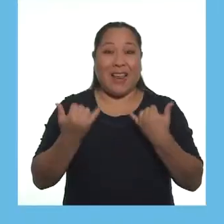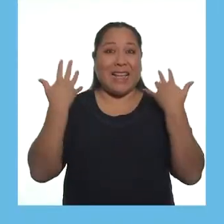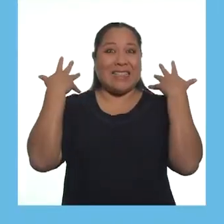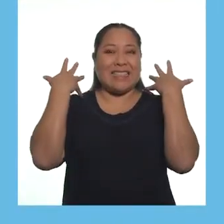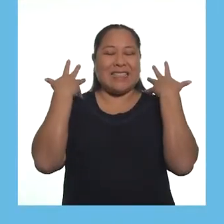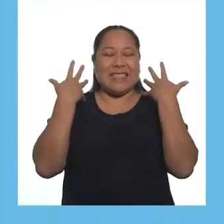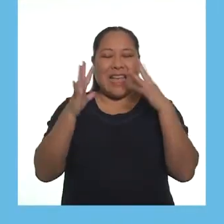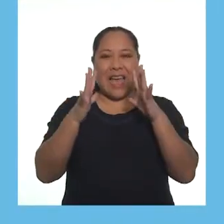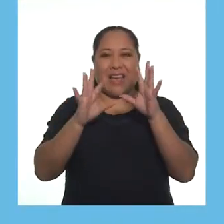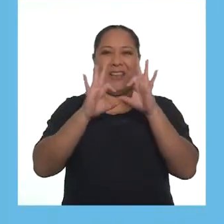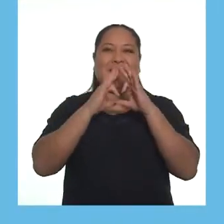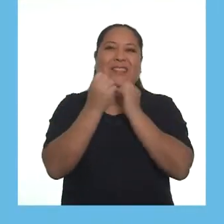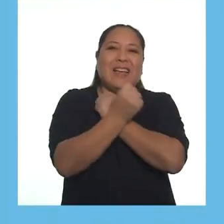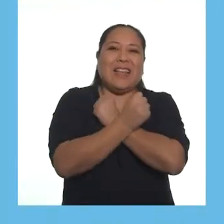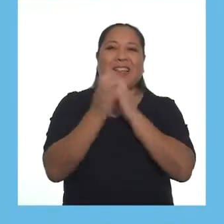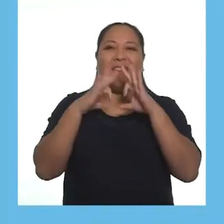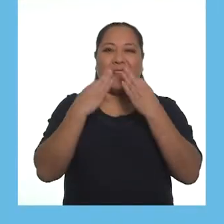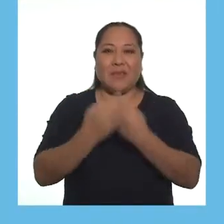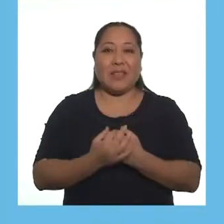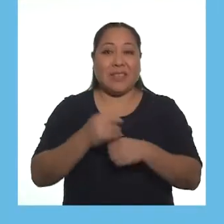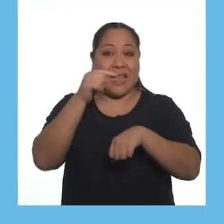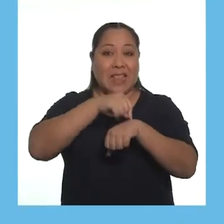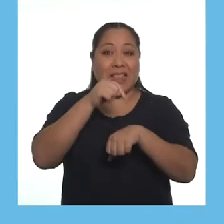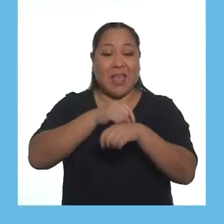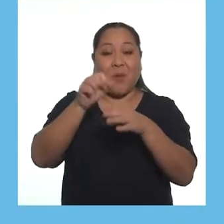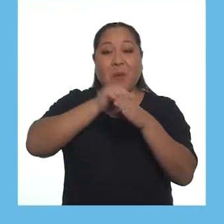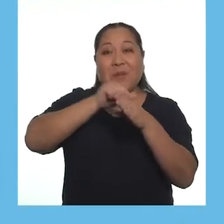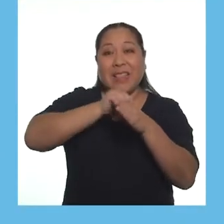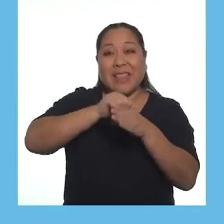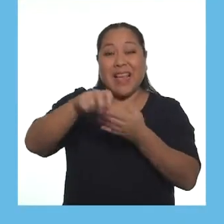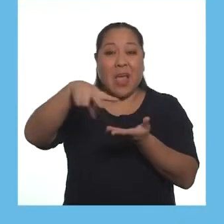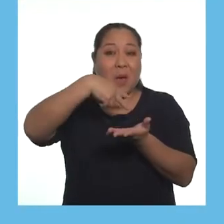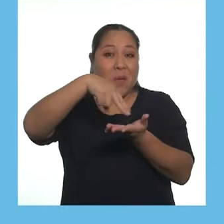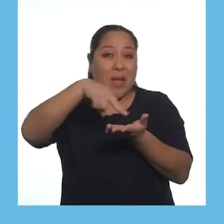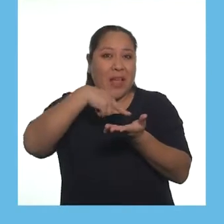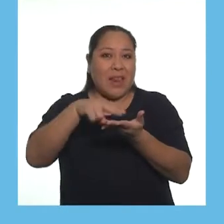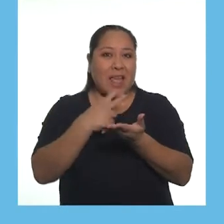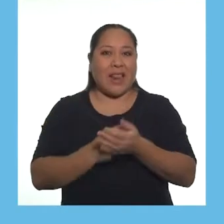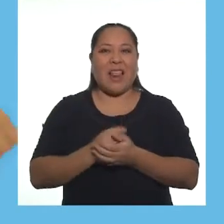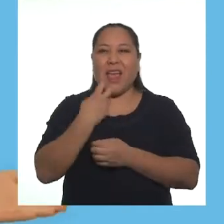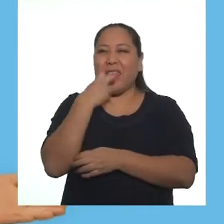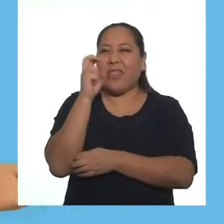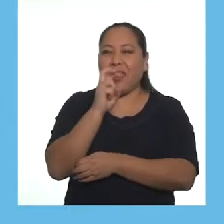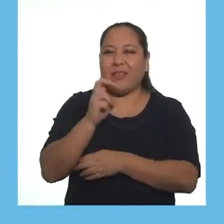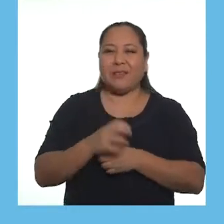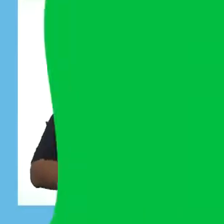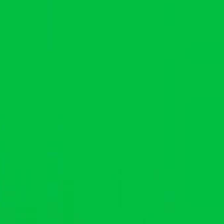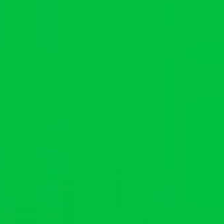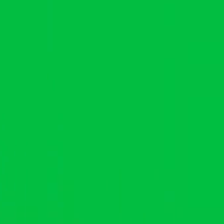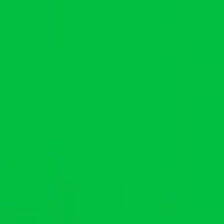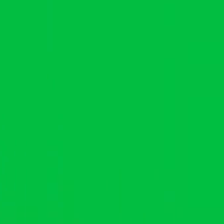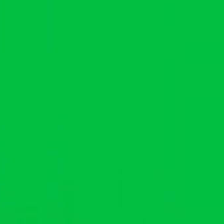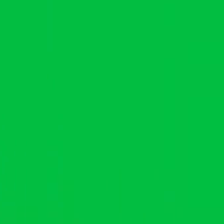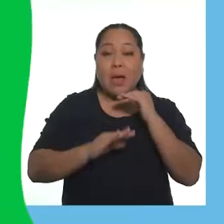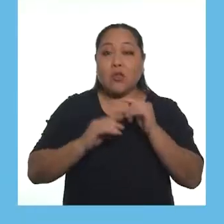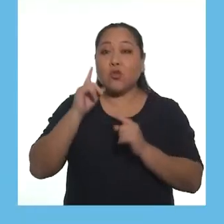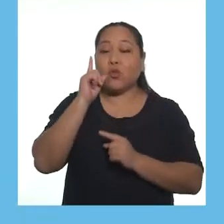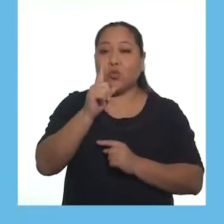Ahora sí, queridas familias, llegó el momento de practicar la danza de la anaconda.